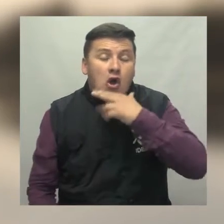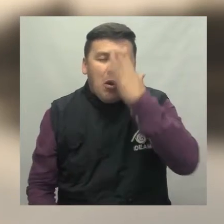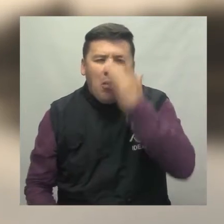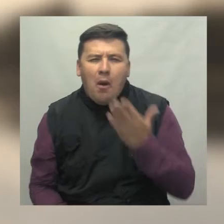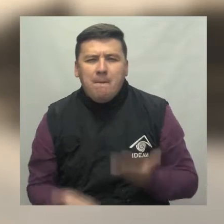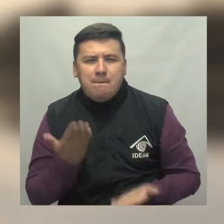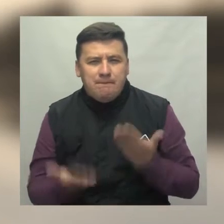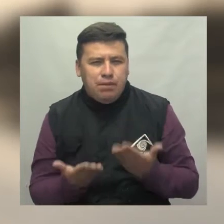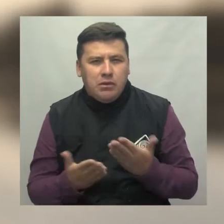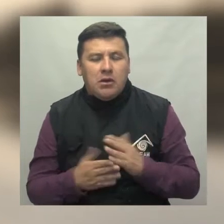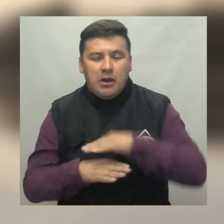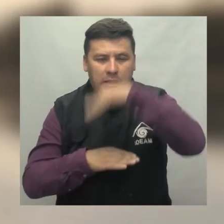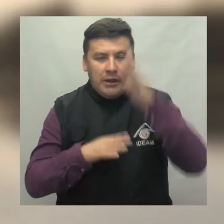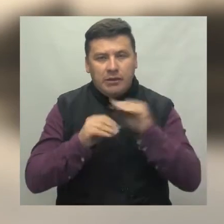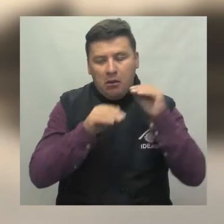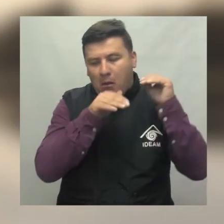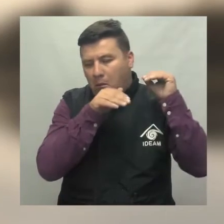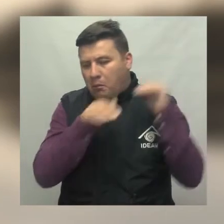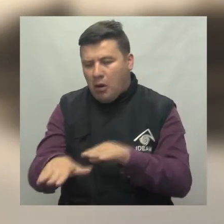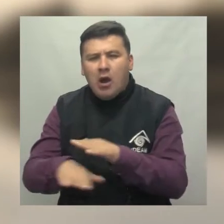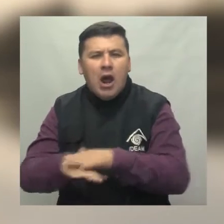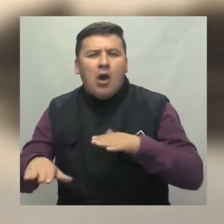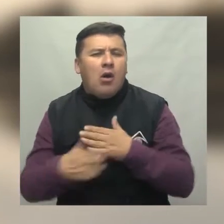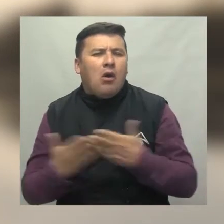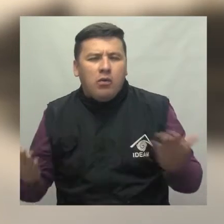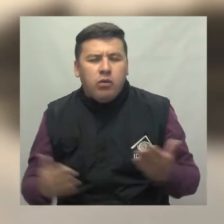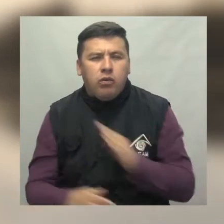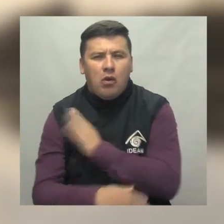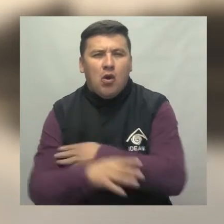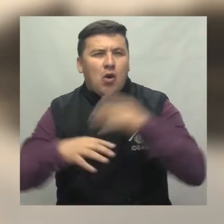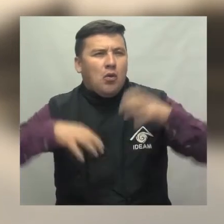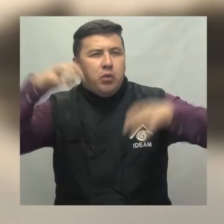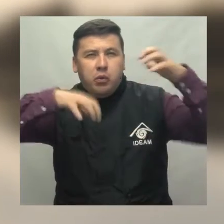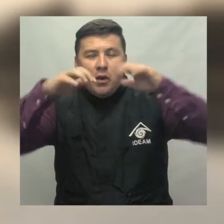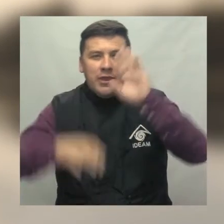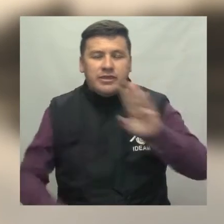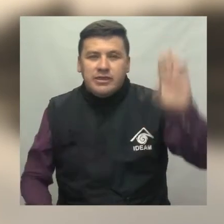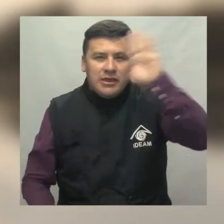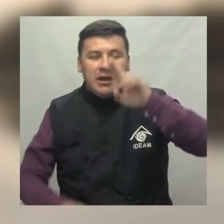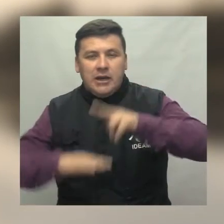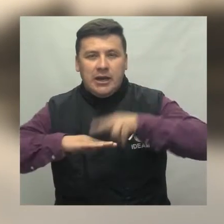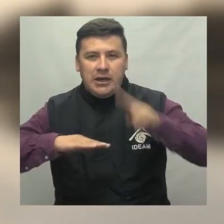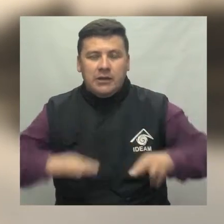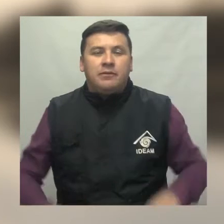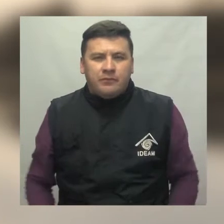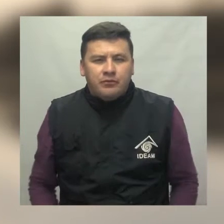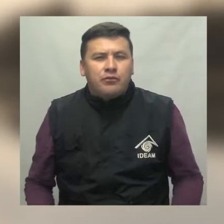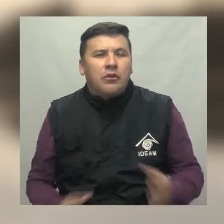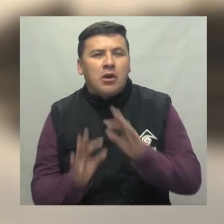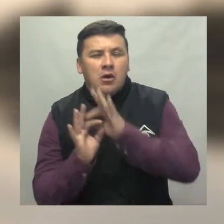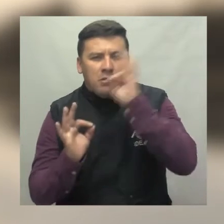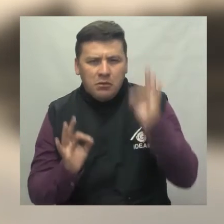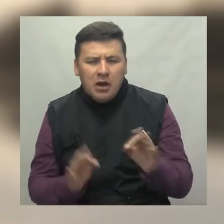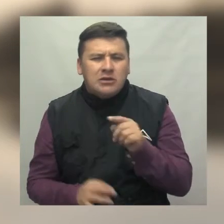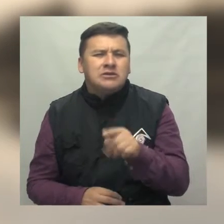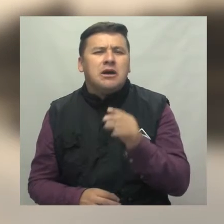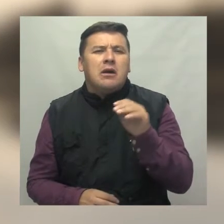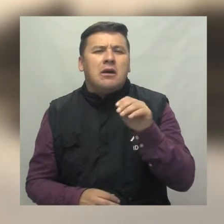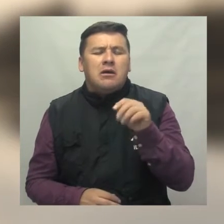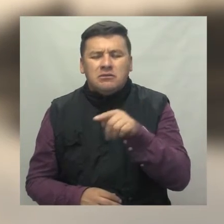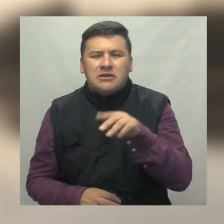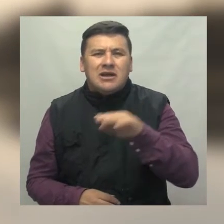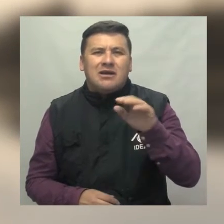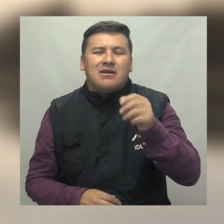alta posibilidad de deslizamientos de tierra ocasionados por las fuertes lluvias en el departamento de Nariño, en el municipio de Barbacoas y en el